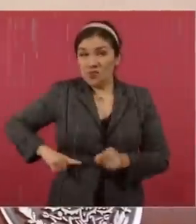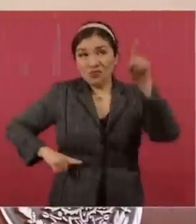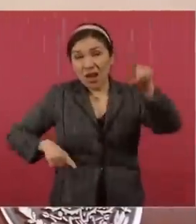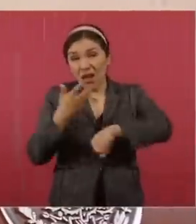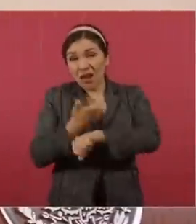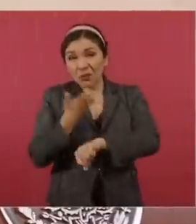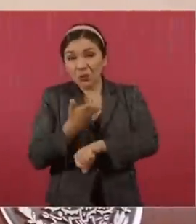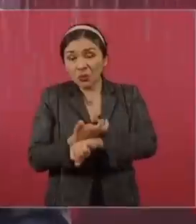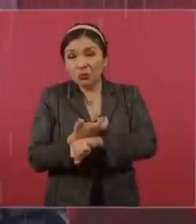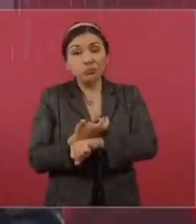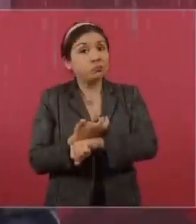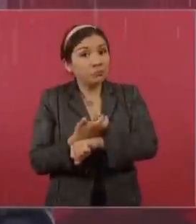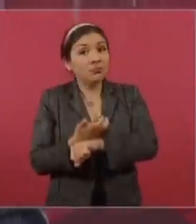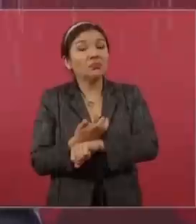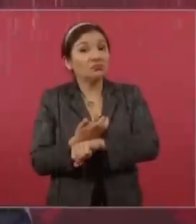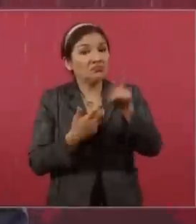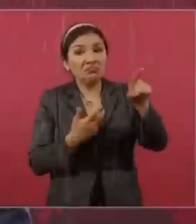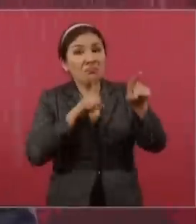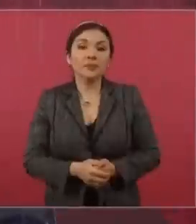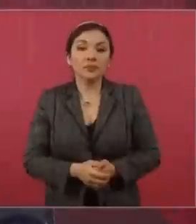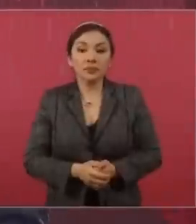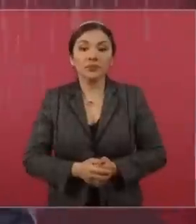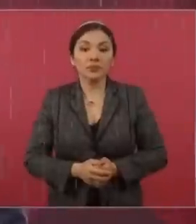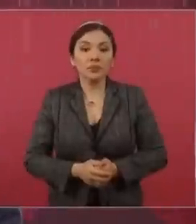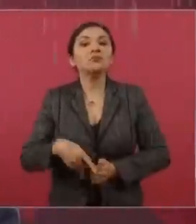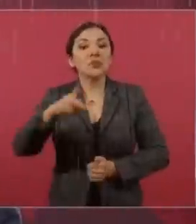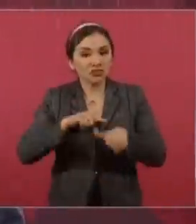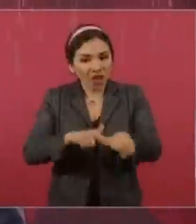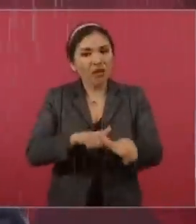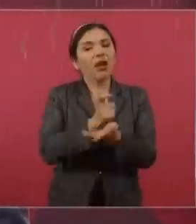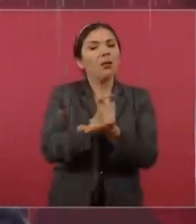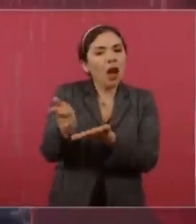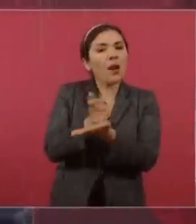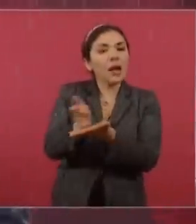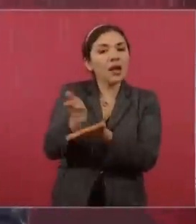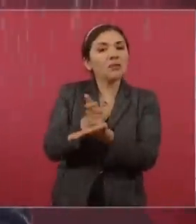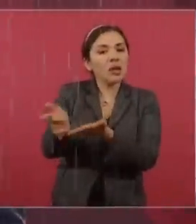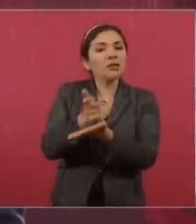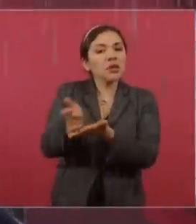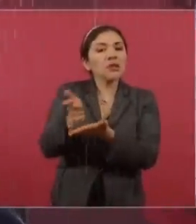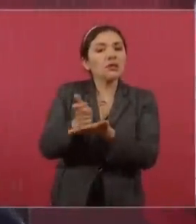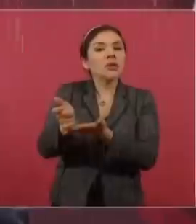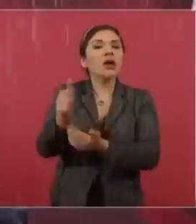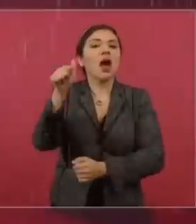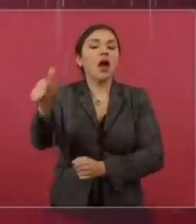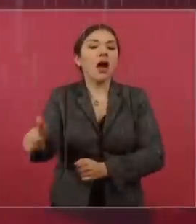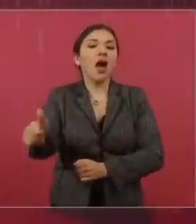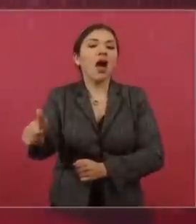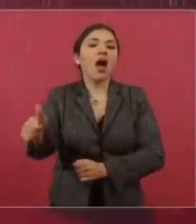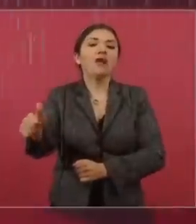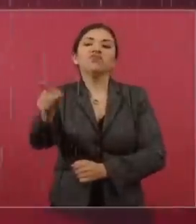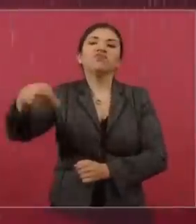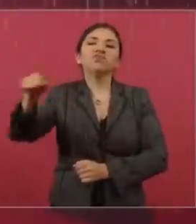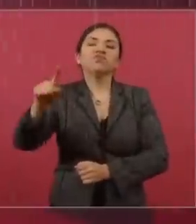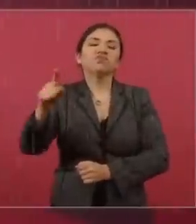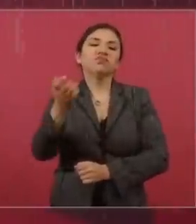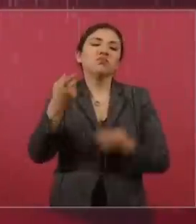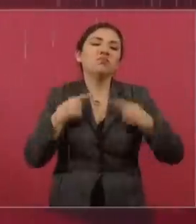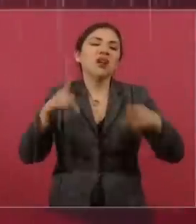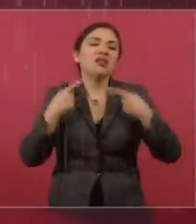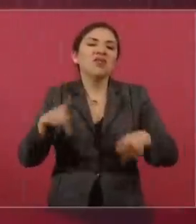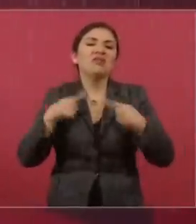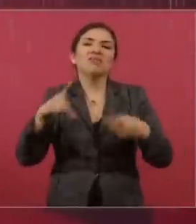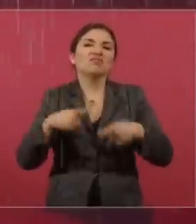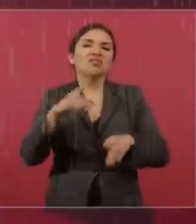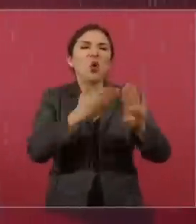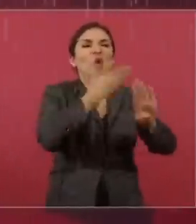no haga nada y siguen dándole dinero a opositores a un